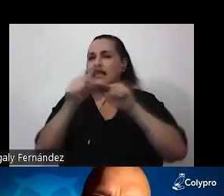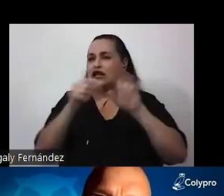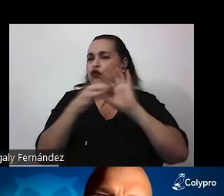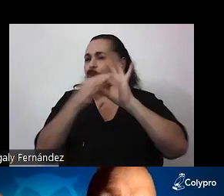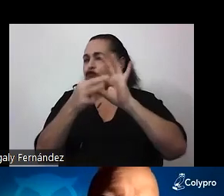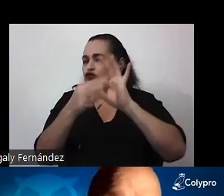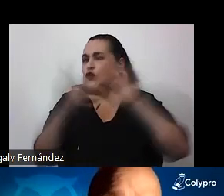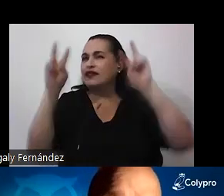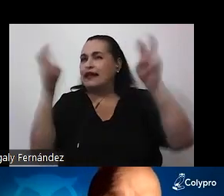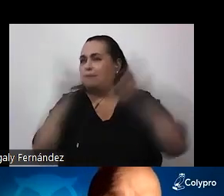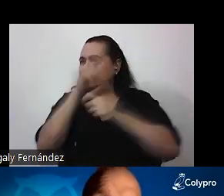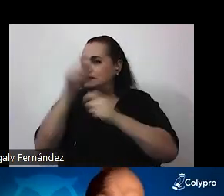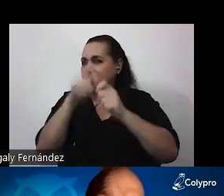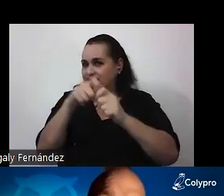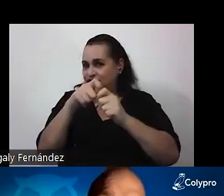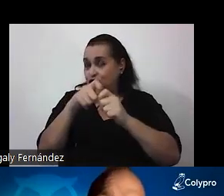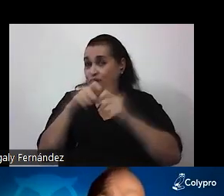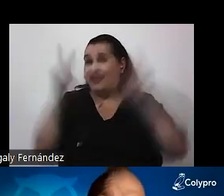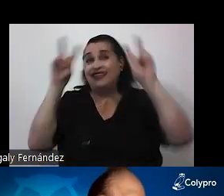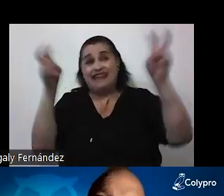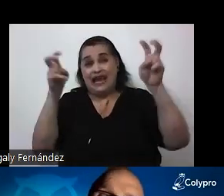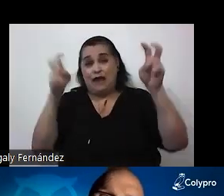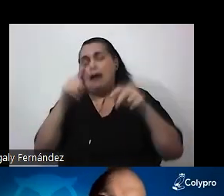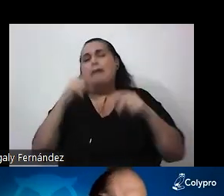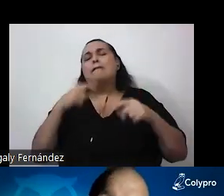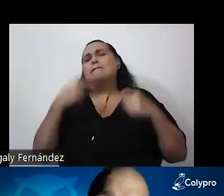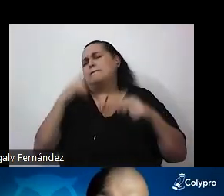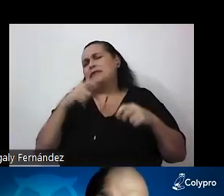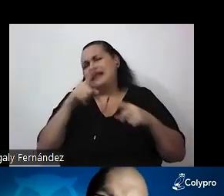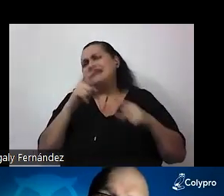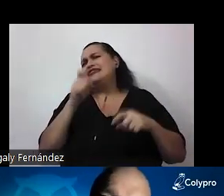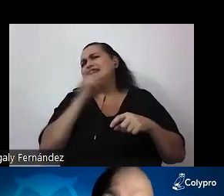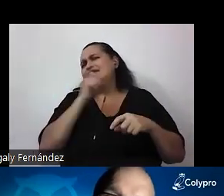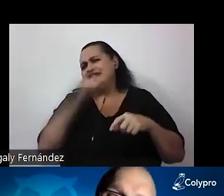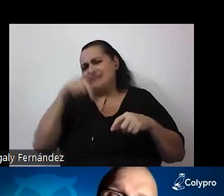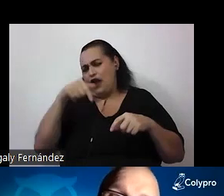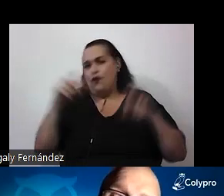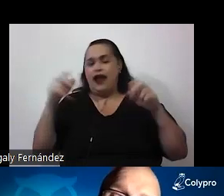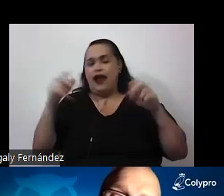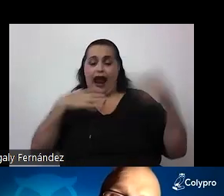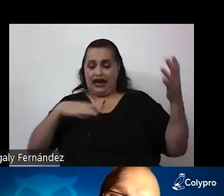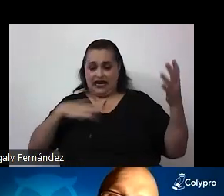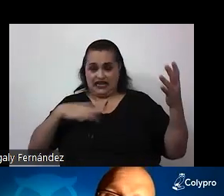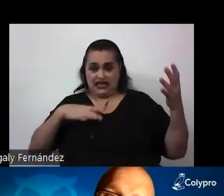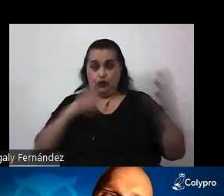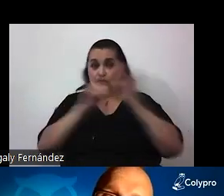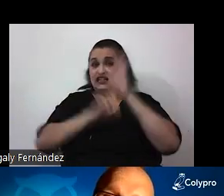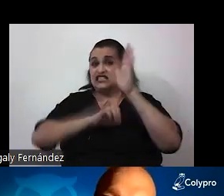y toma un tema que es muy polémico en Argentina que es el desarrollo y uso de cultivos